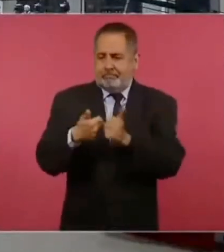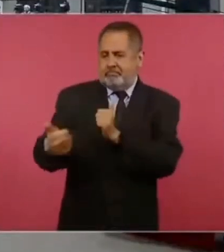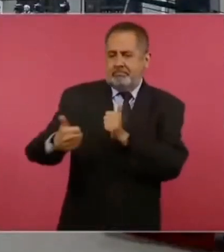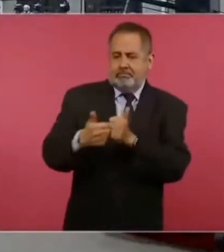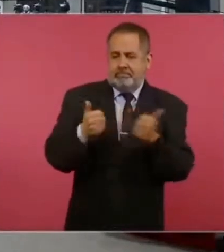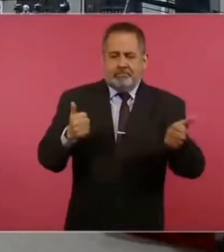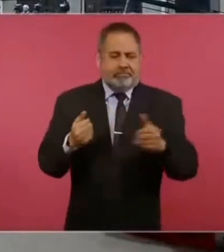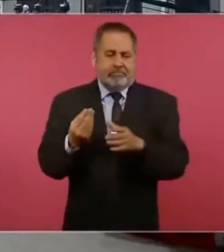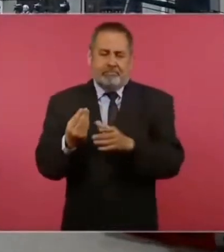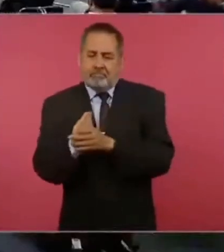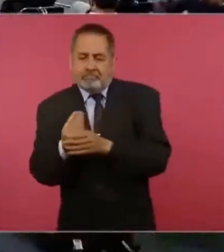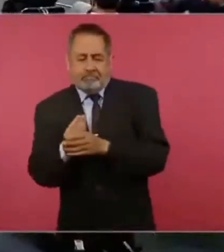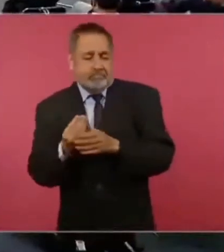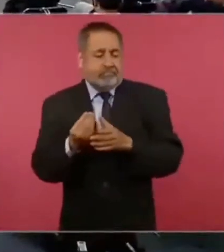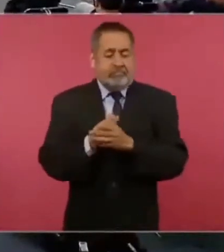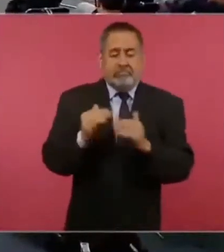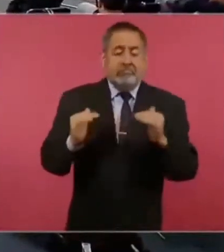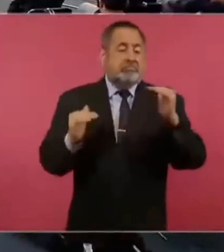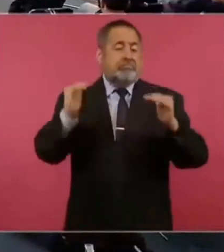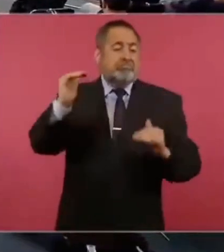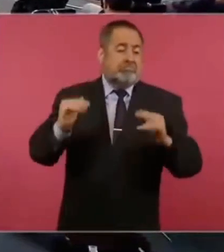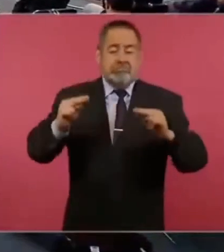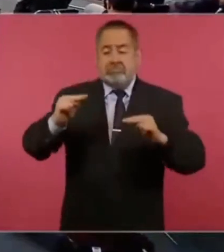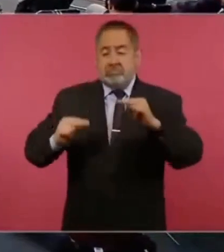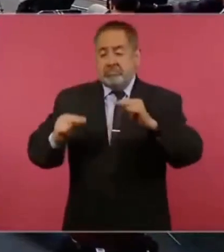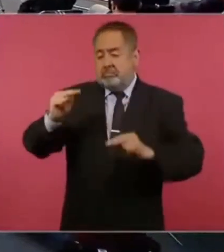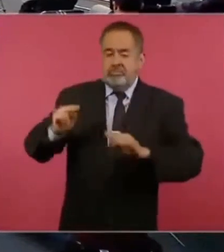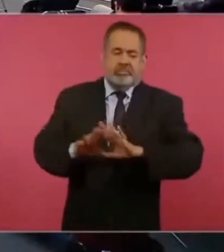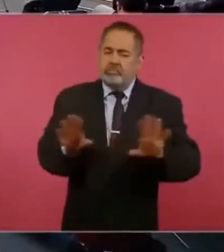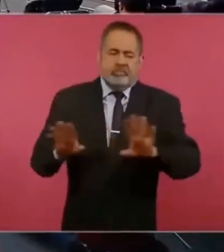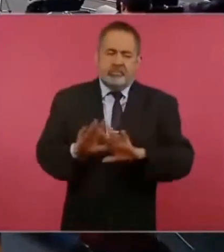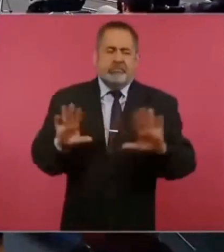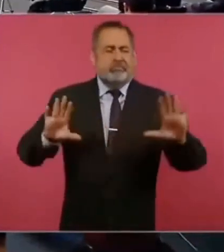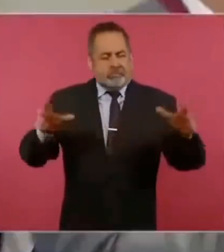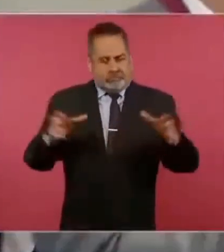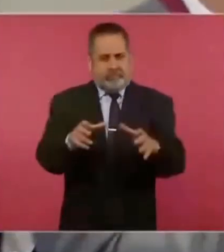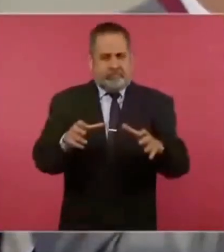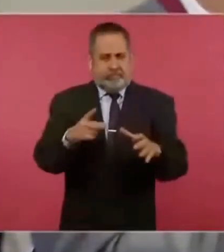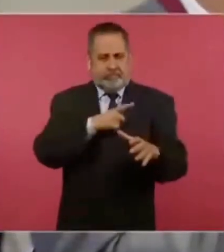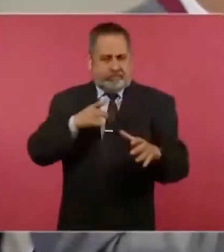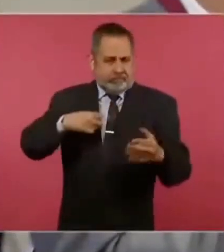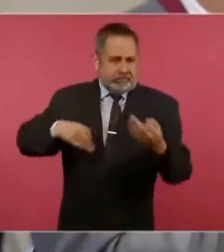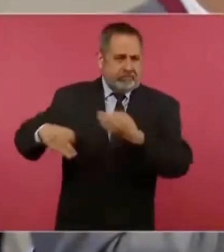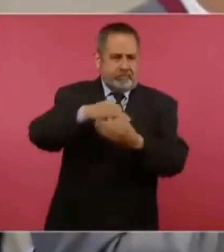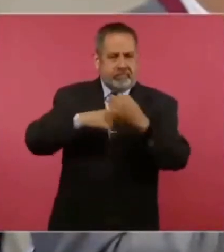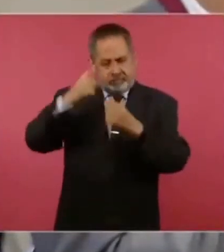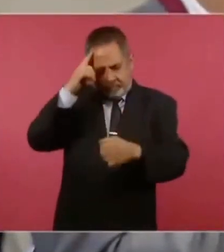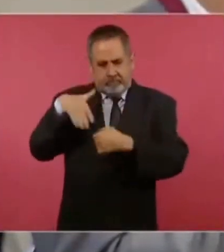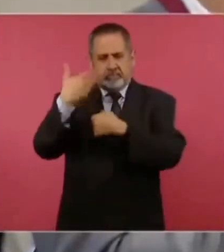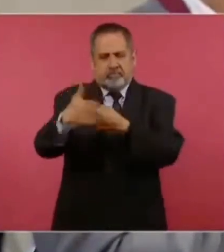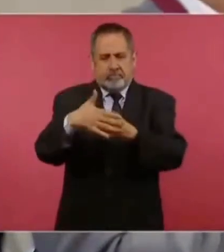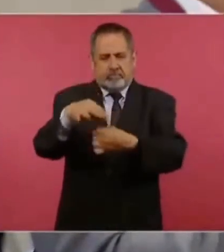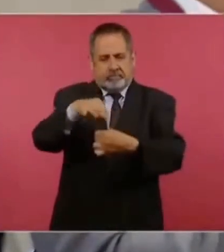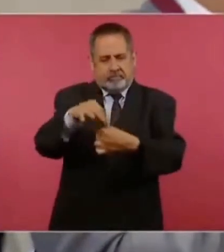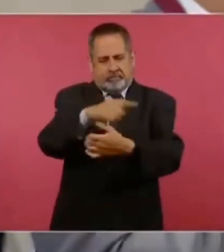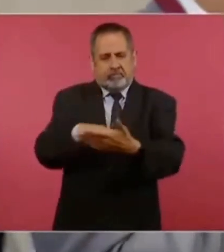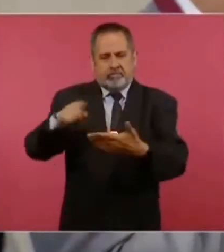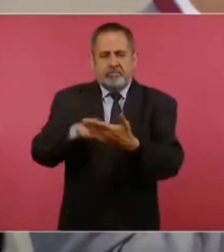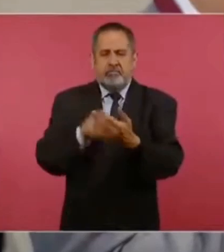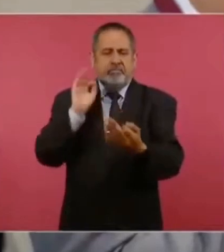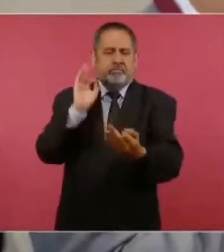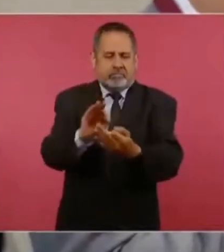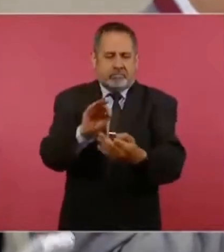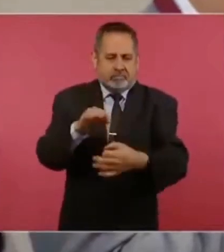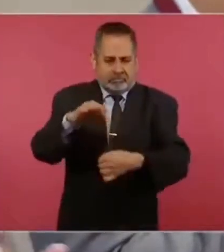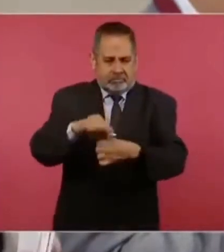clases y sí es muy importante que haya una civilidad rumbo a estas elecciones que pronto se van a